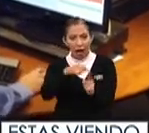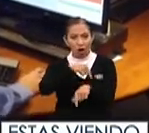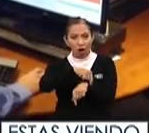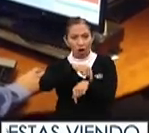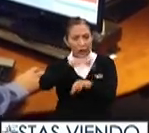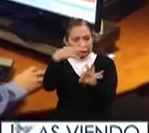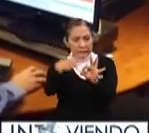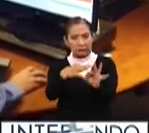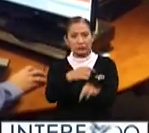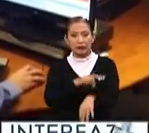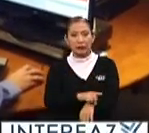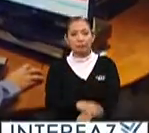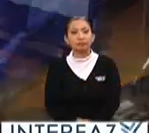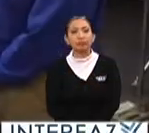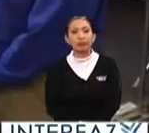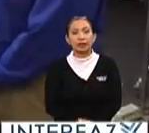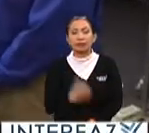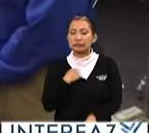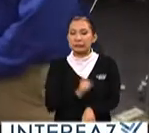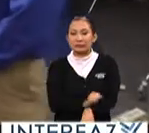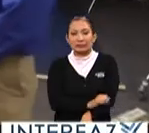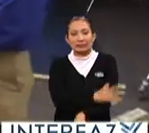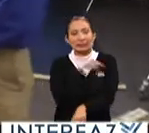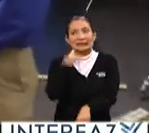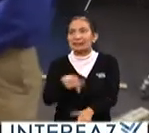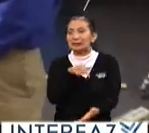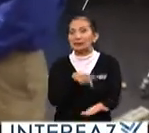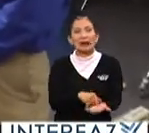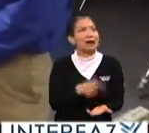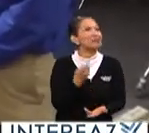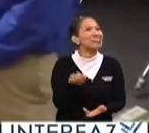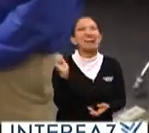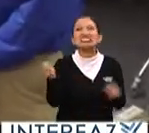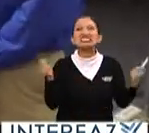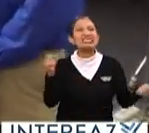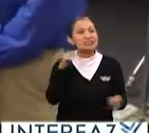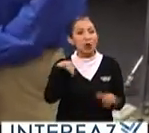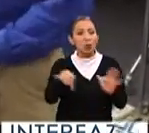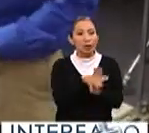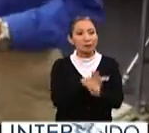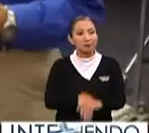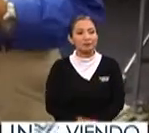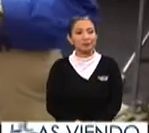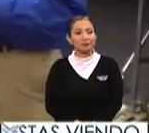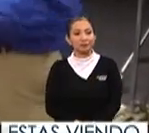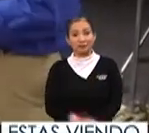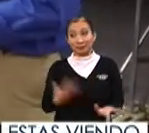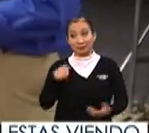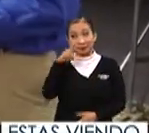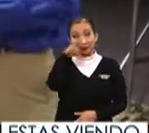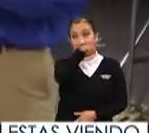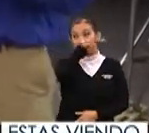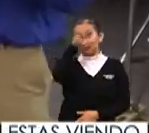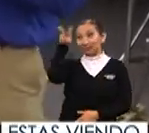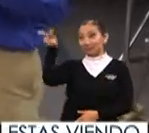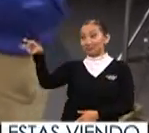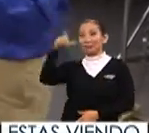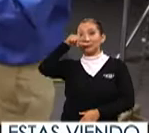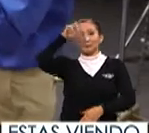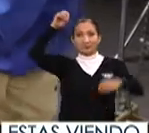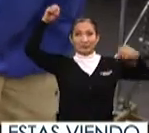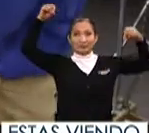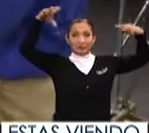la hora del día Carlos estoy muy emocionado de que estemos aquí ¿de qué se trata este cuarto? Bueno como podrás ver con las